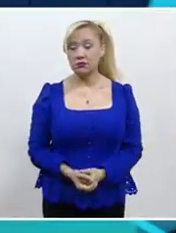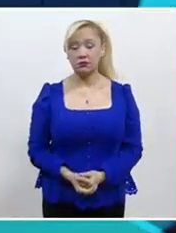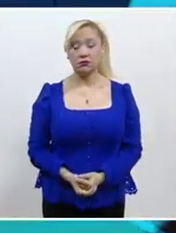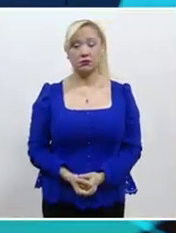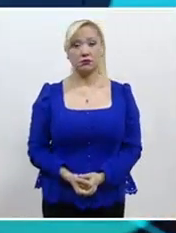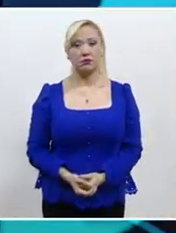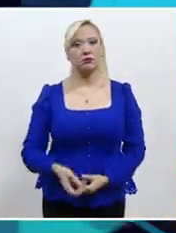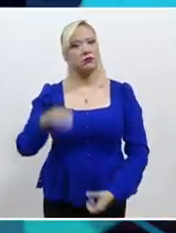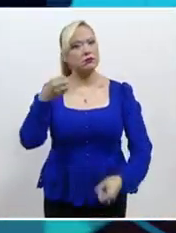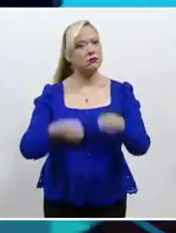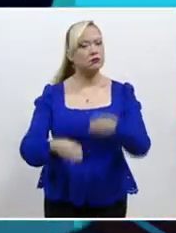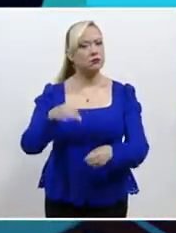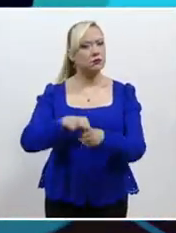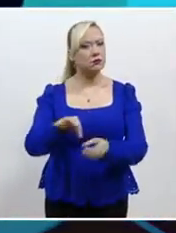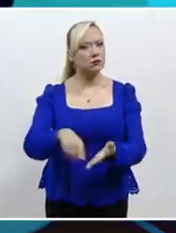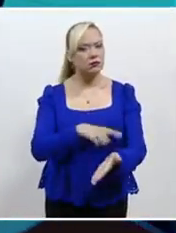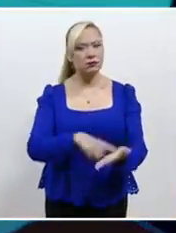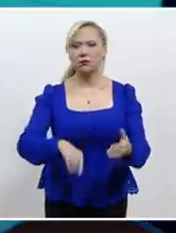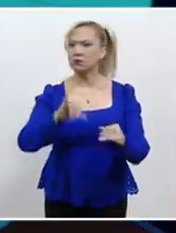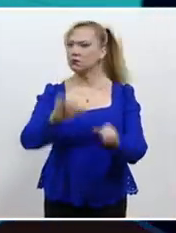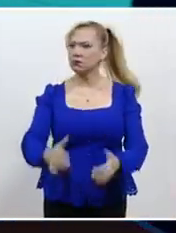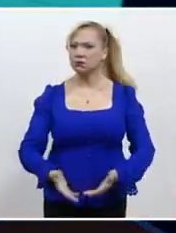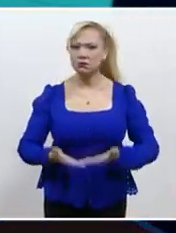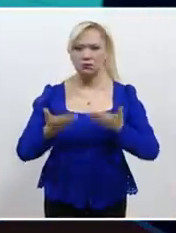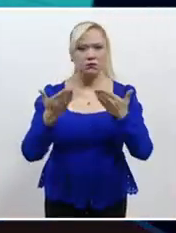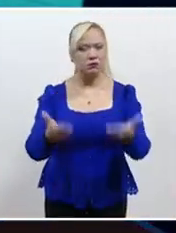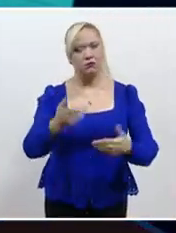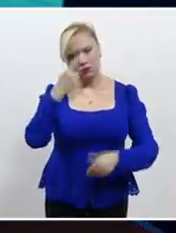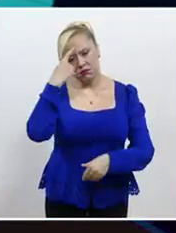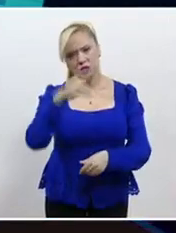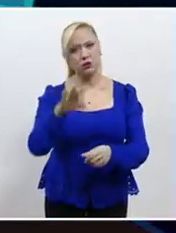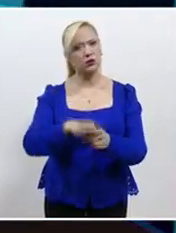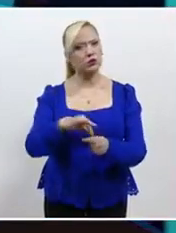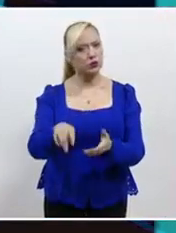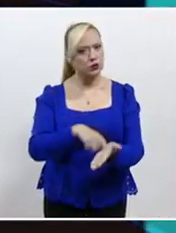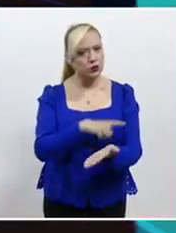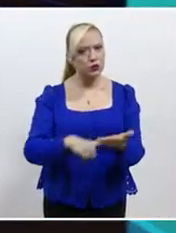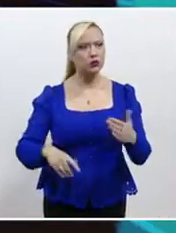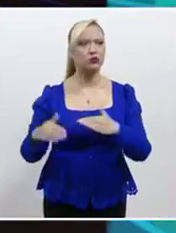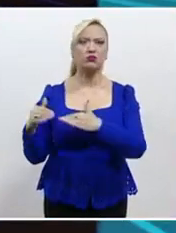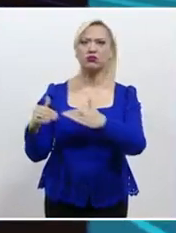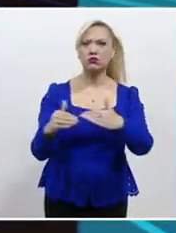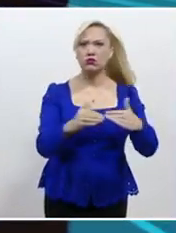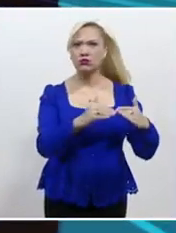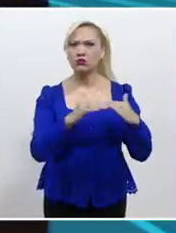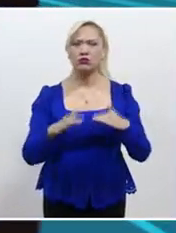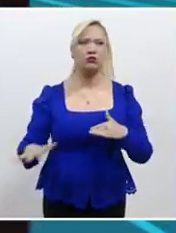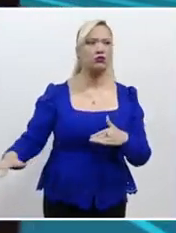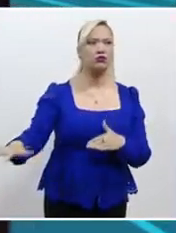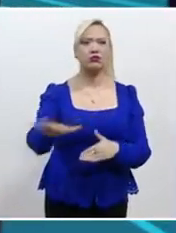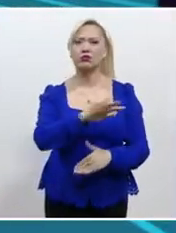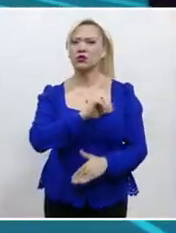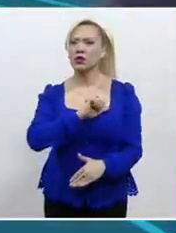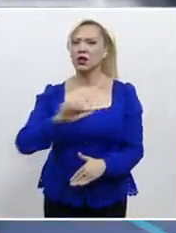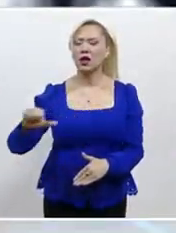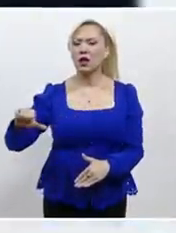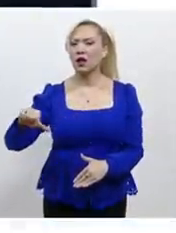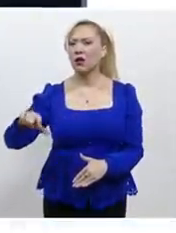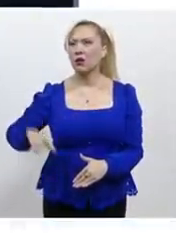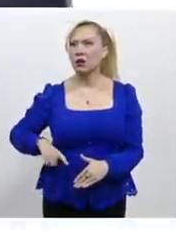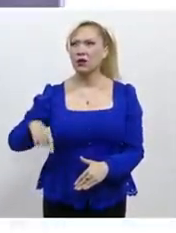El Tribunal Electoral ha garantizado la integridad de las elecciones y la estabilidad de las instituciones democráticas.